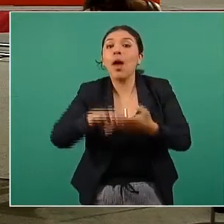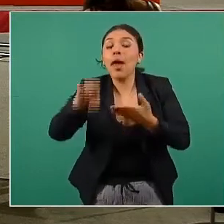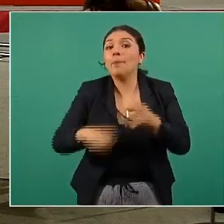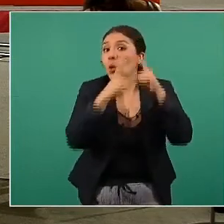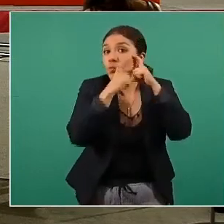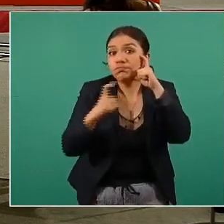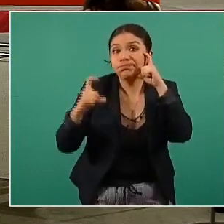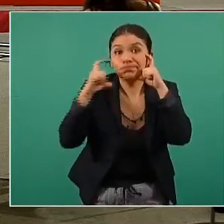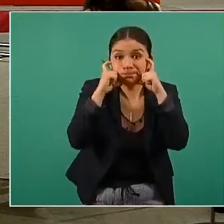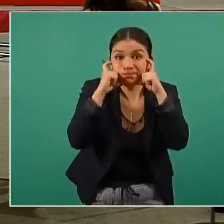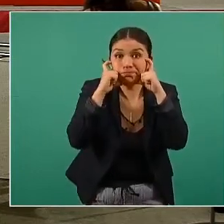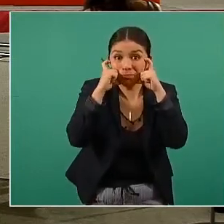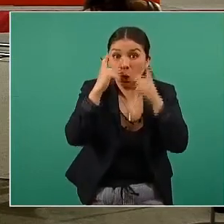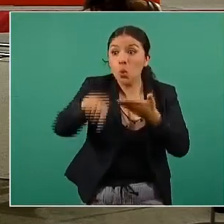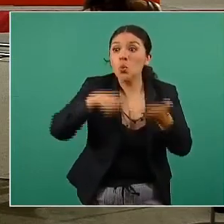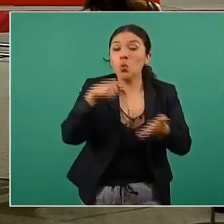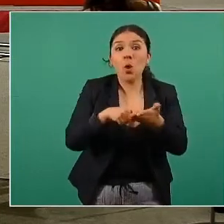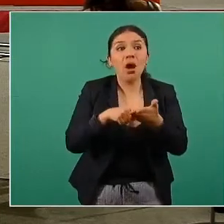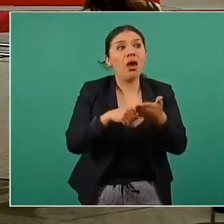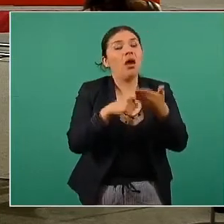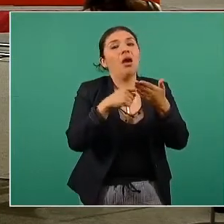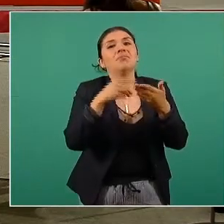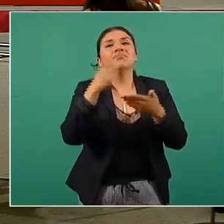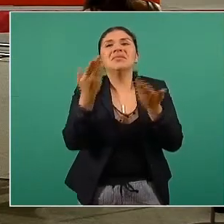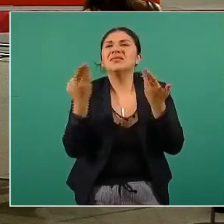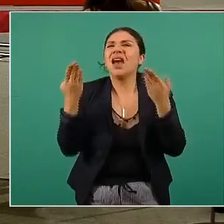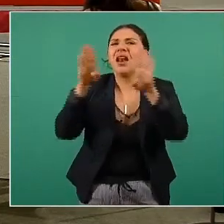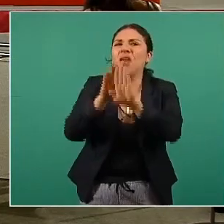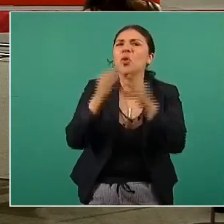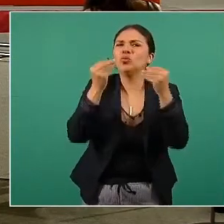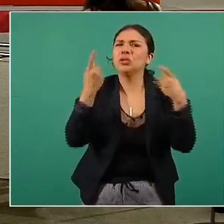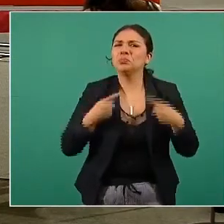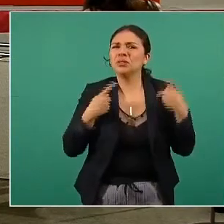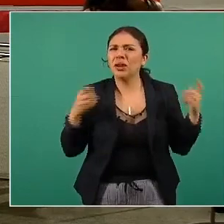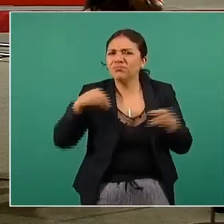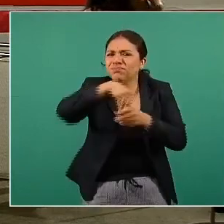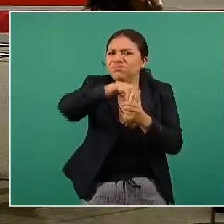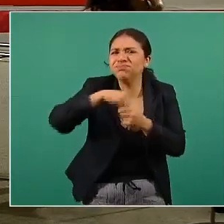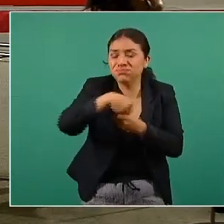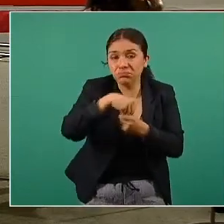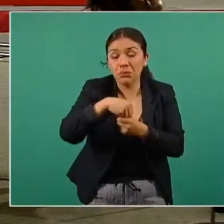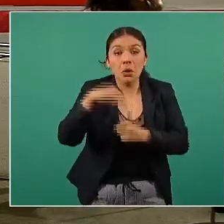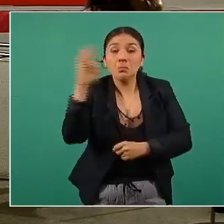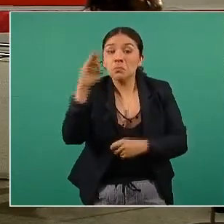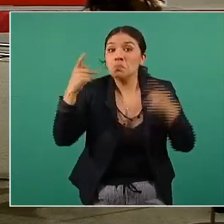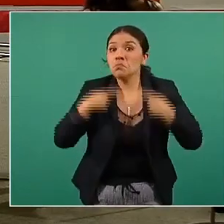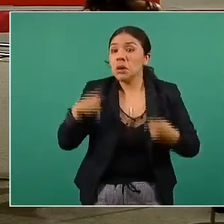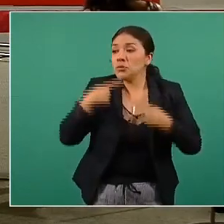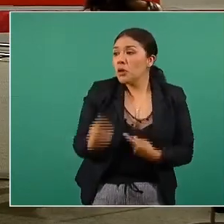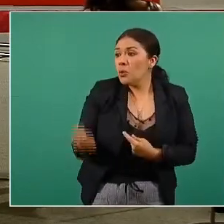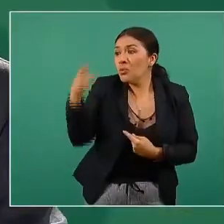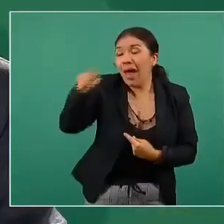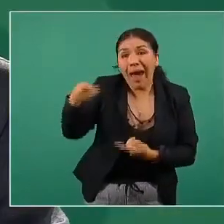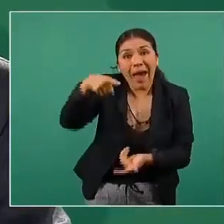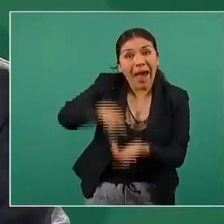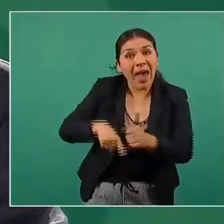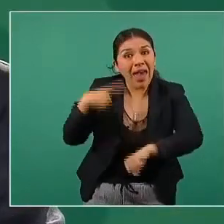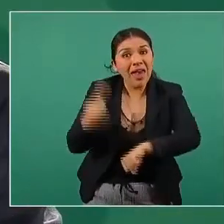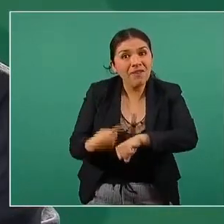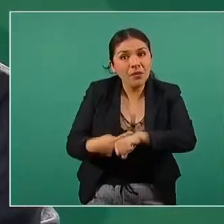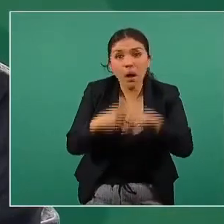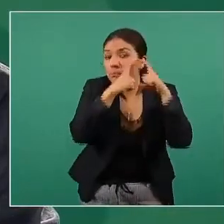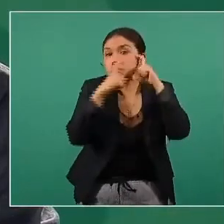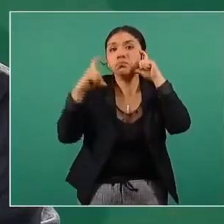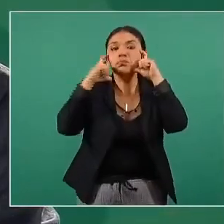particularmente en los espacios públicos cerrados, porque el cubrebocas nos ayuda a si una persona enferma no transmita